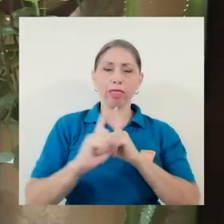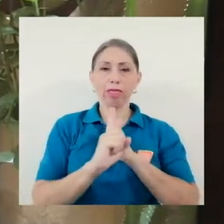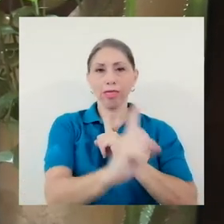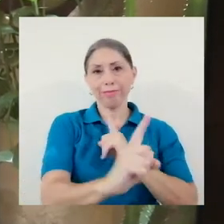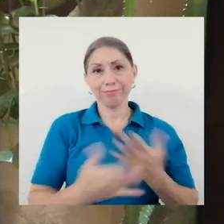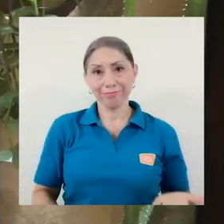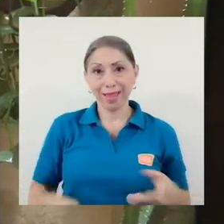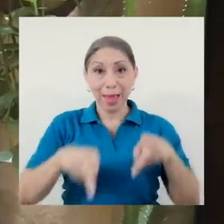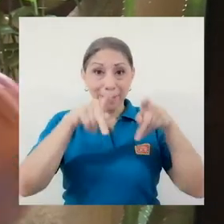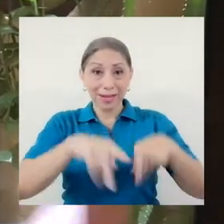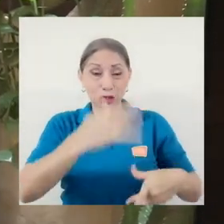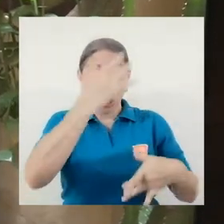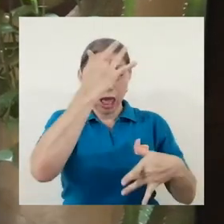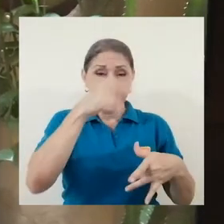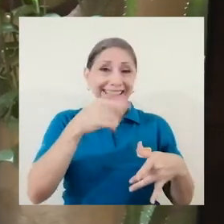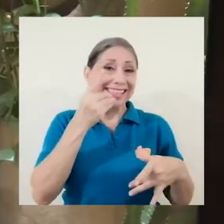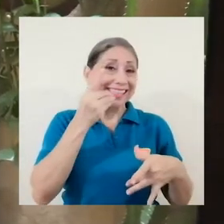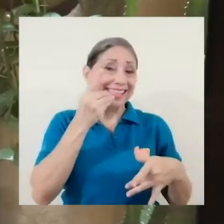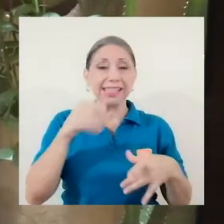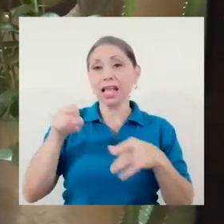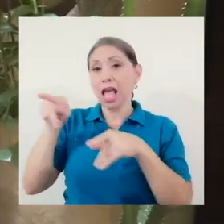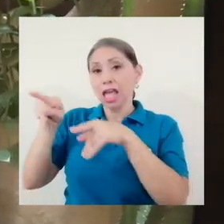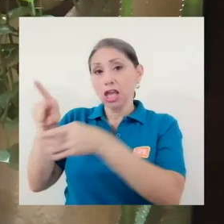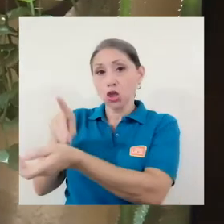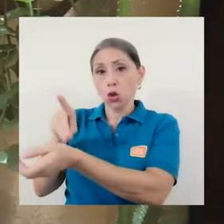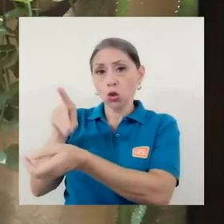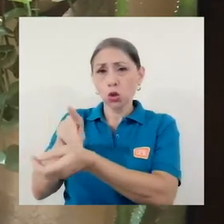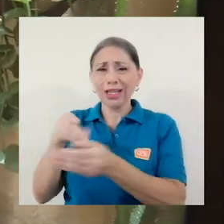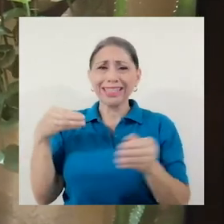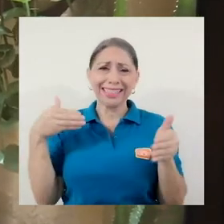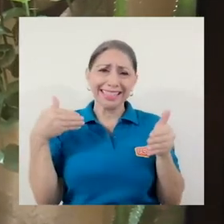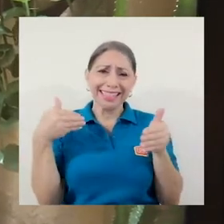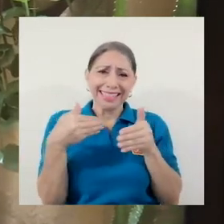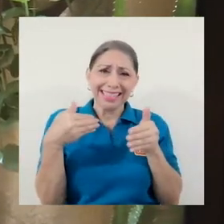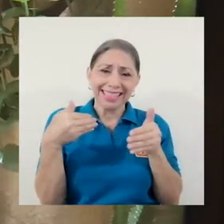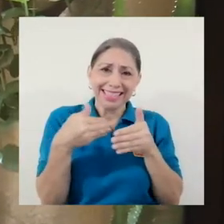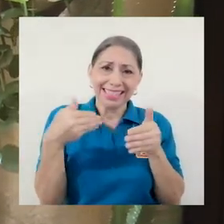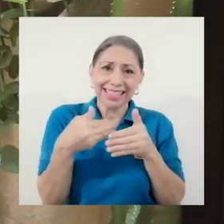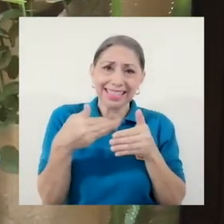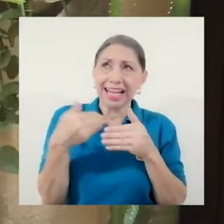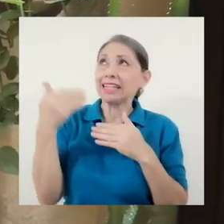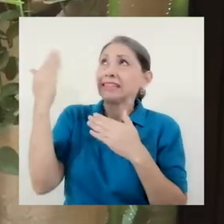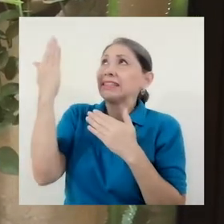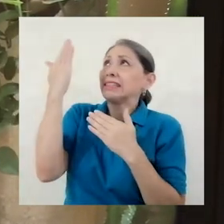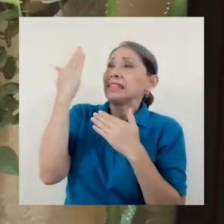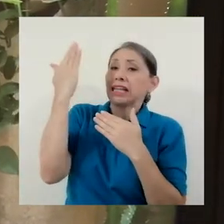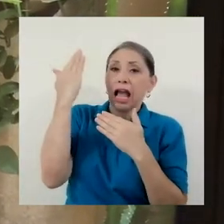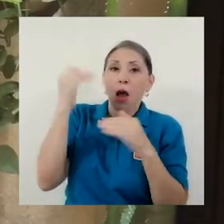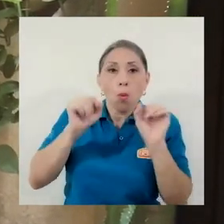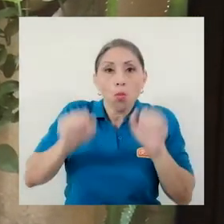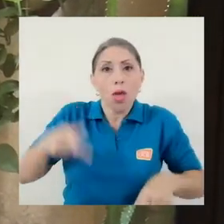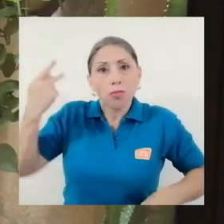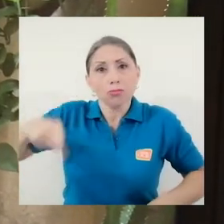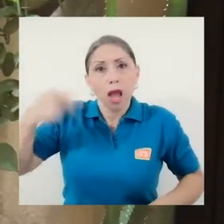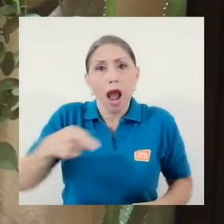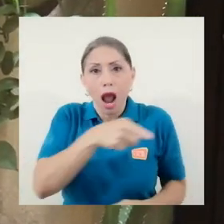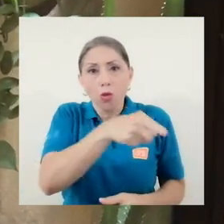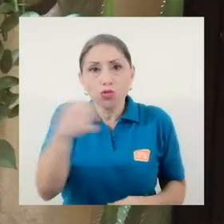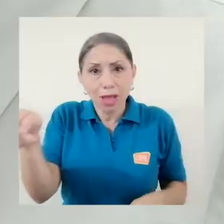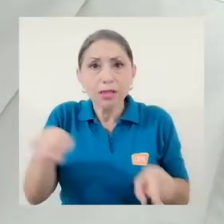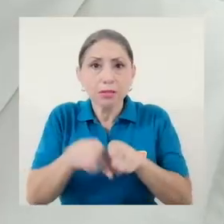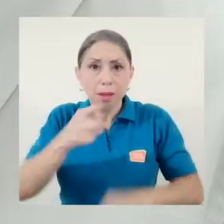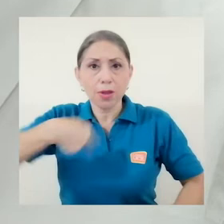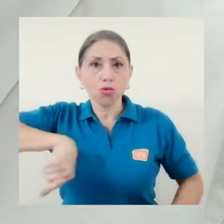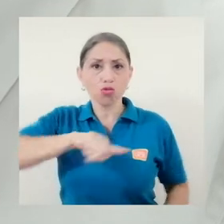Entonces, la distancia entre operador-paciente es sumamente cercana, lo que hace que pongamos en riesgo a ustedes